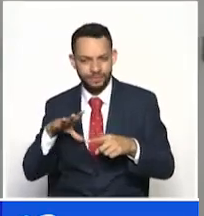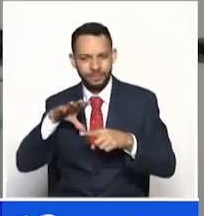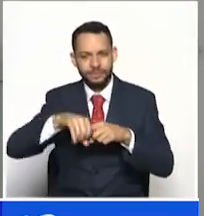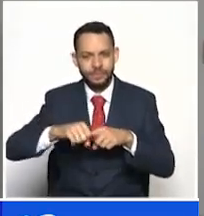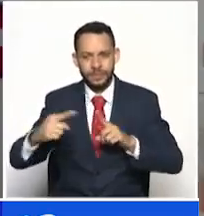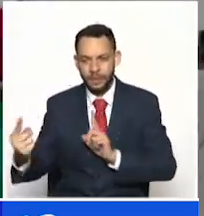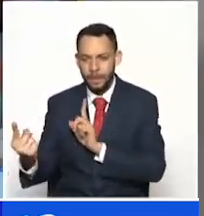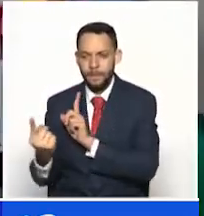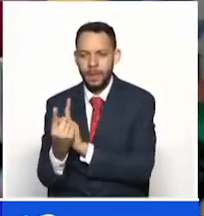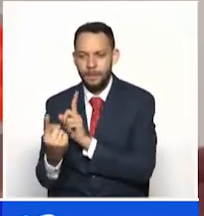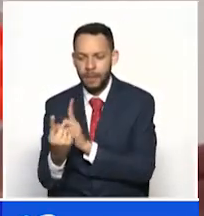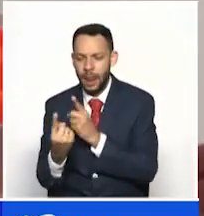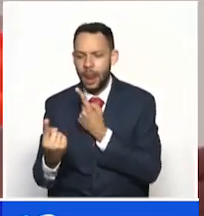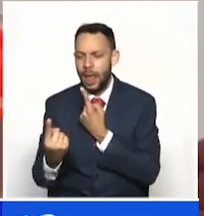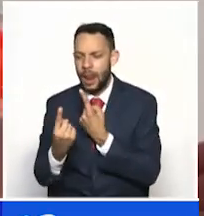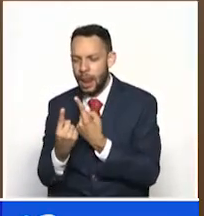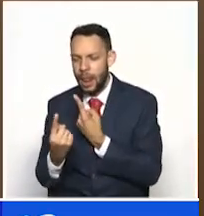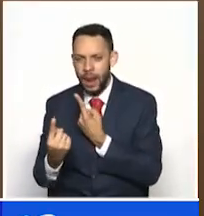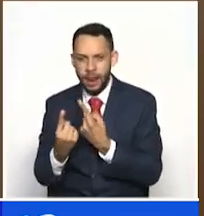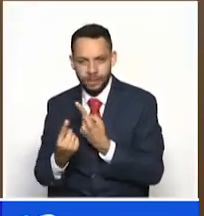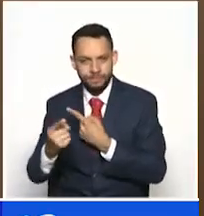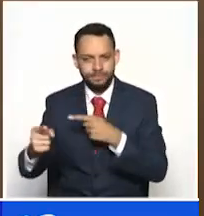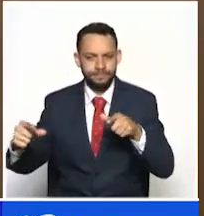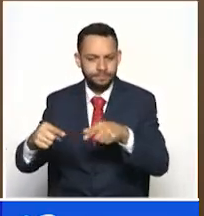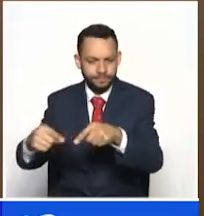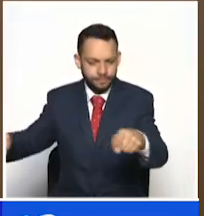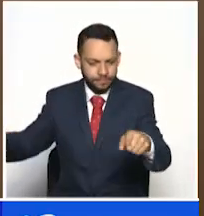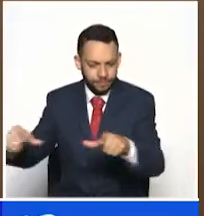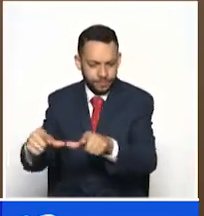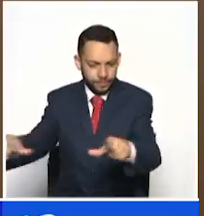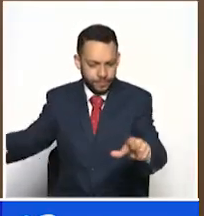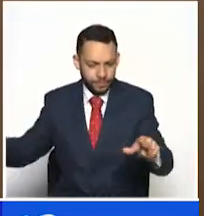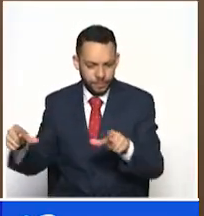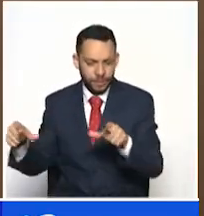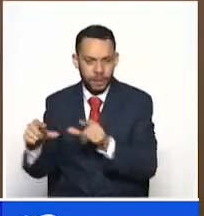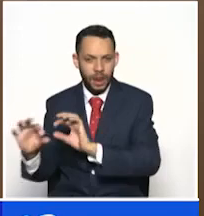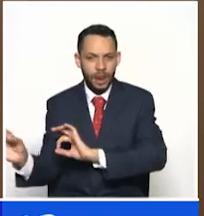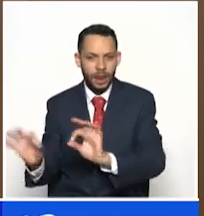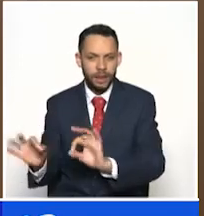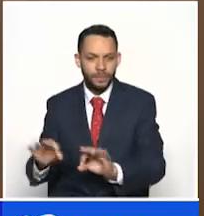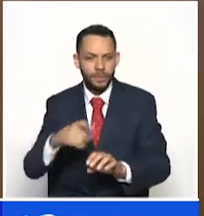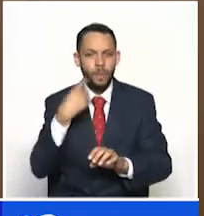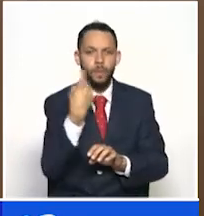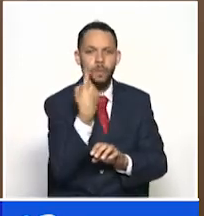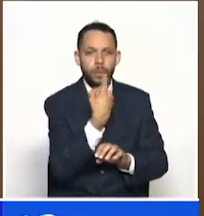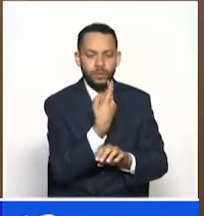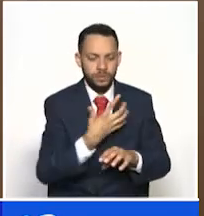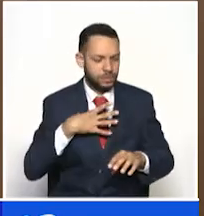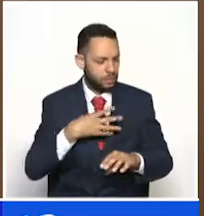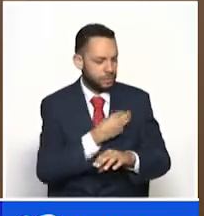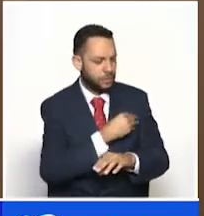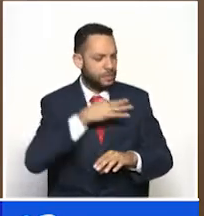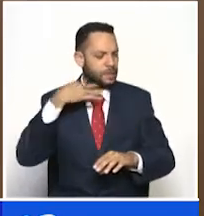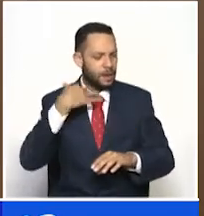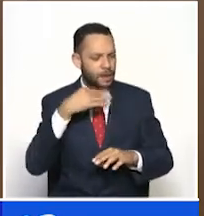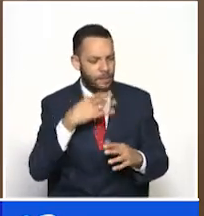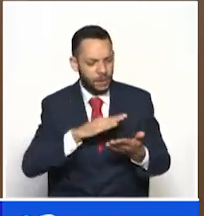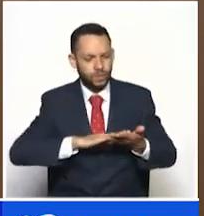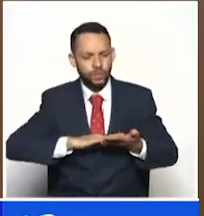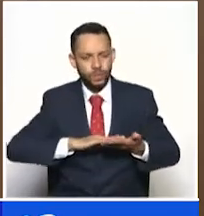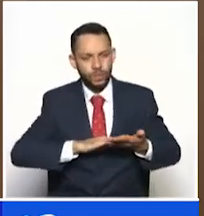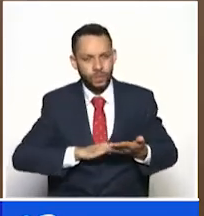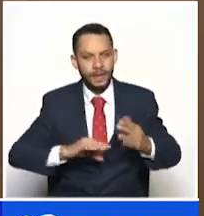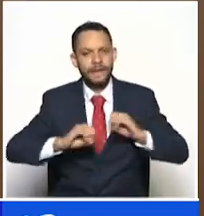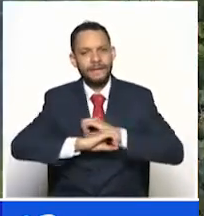consulta interna. Lo que buscamos entonces bajo el ejercicio que venimos haciendo desde Investing Armenia es que efectivamente se pueda tener